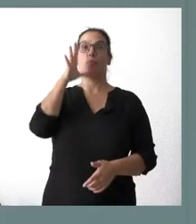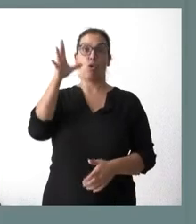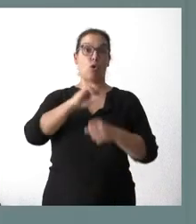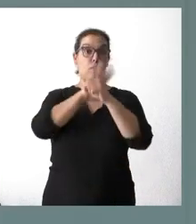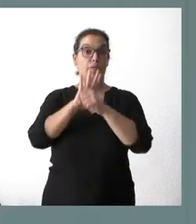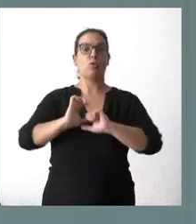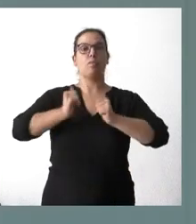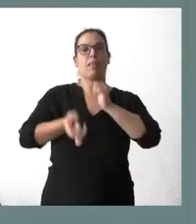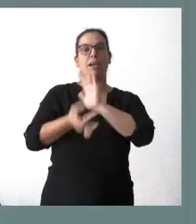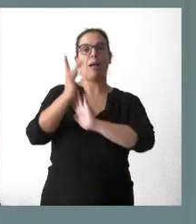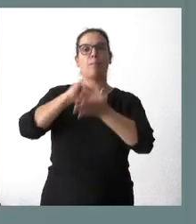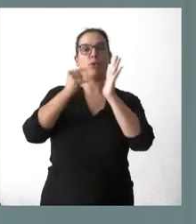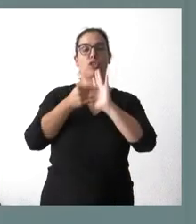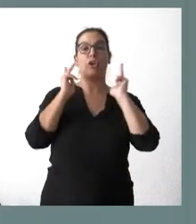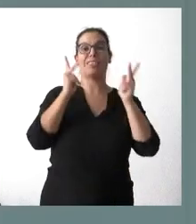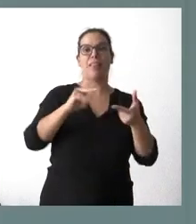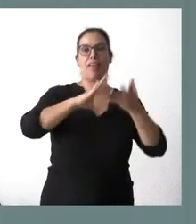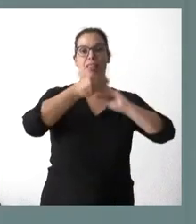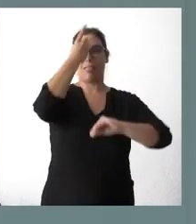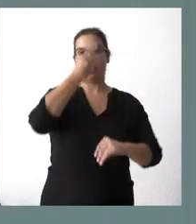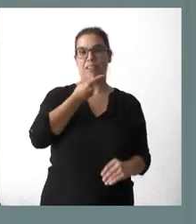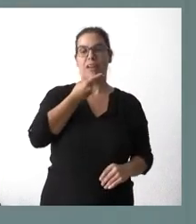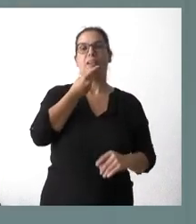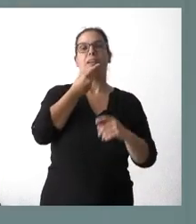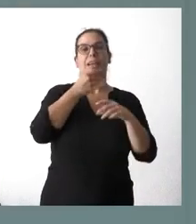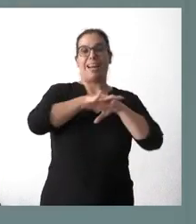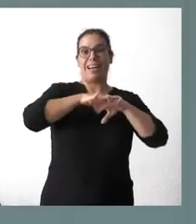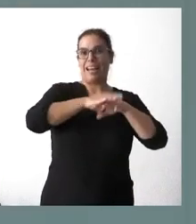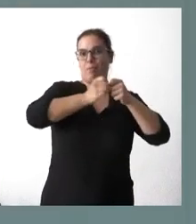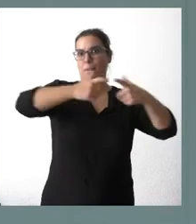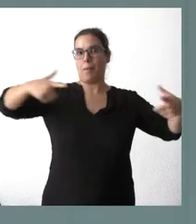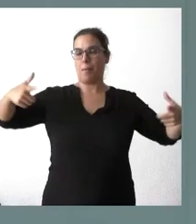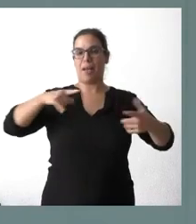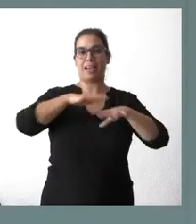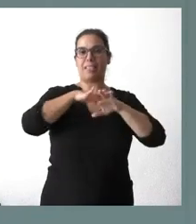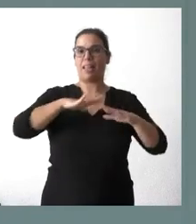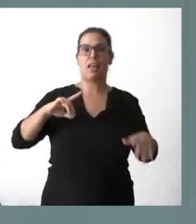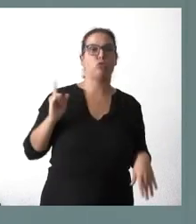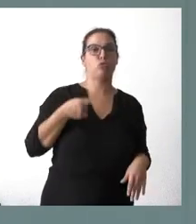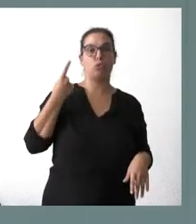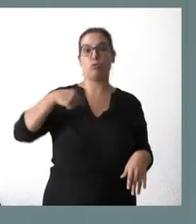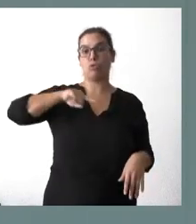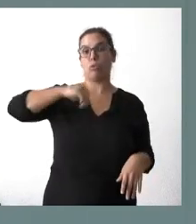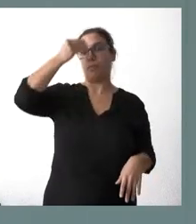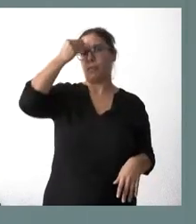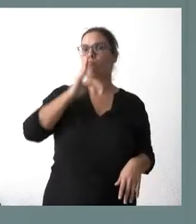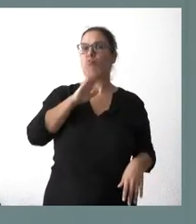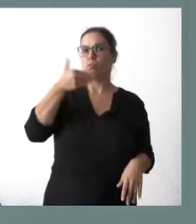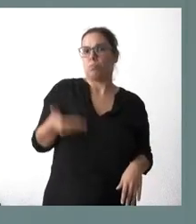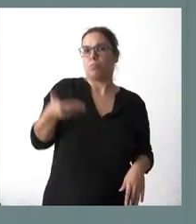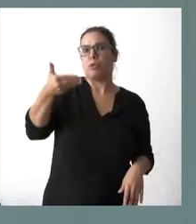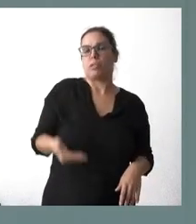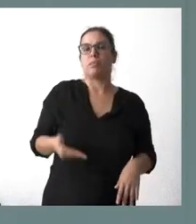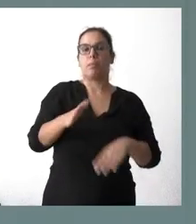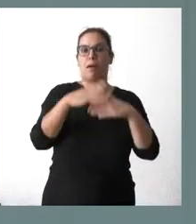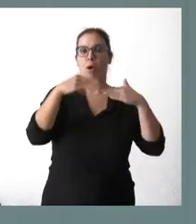el proyecto de residencias digitales y se extendió la red wifi a todas las residencias, que nos parece muy importante desde el punto de vista de los